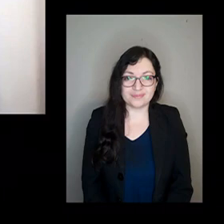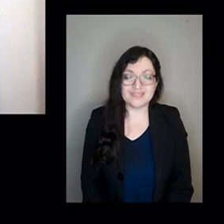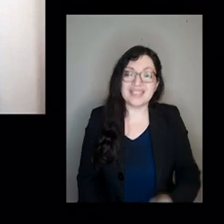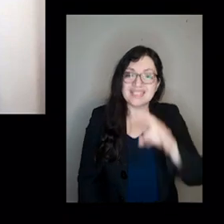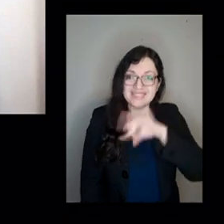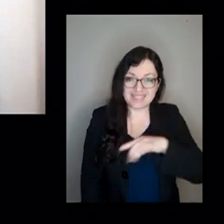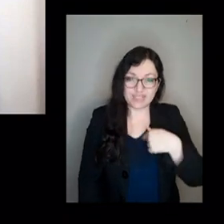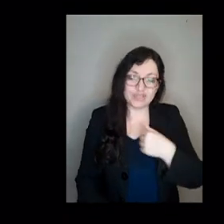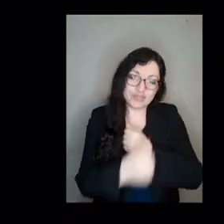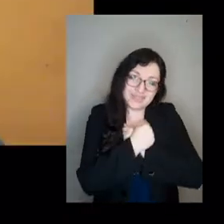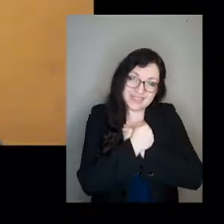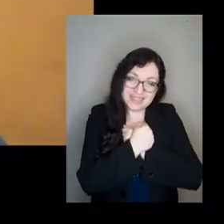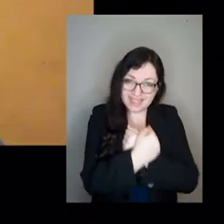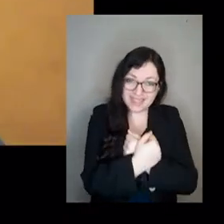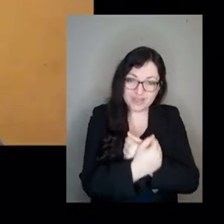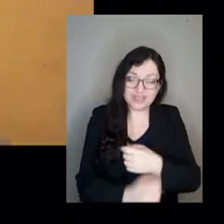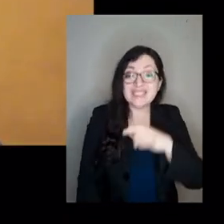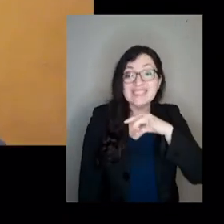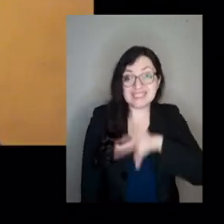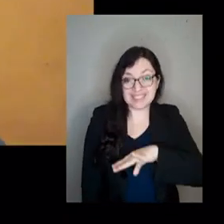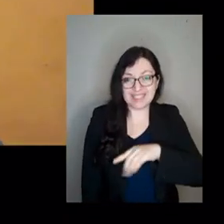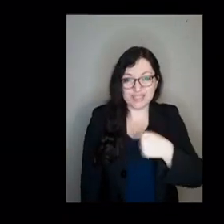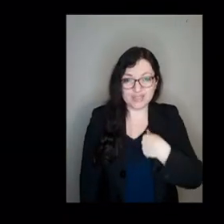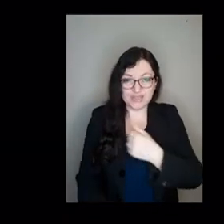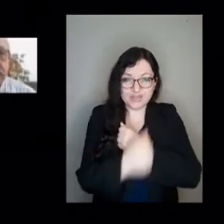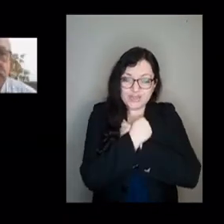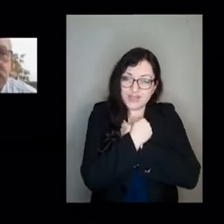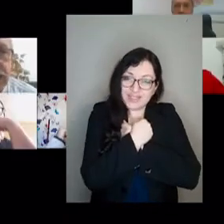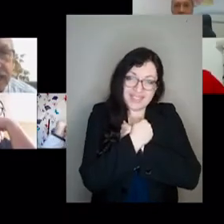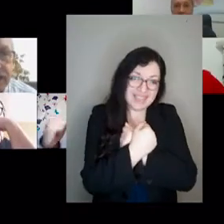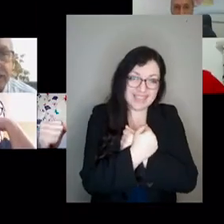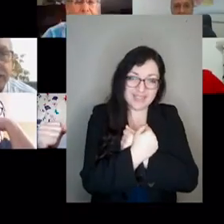Chile, yo te quiero. Chile, yo te quiero.